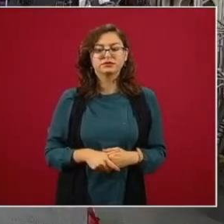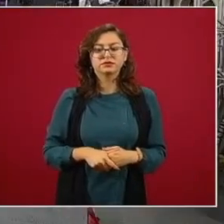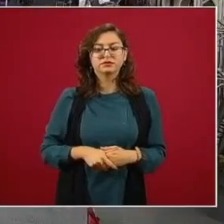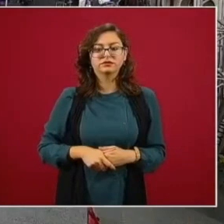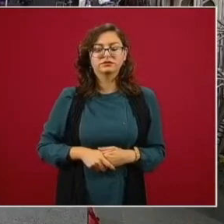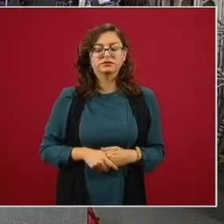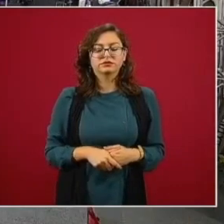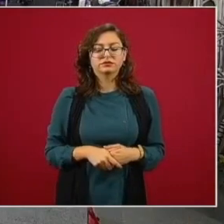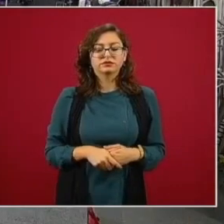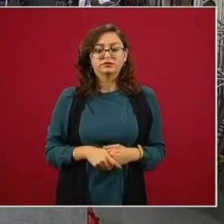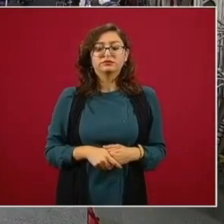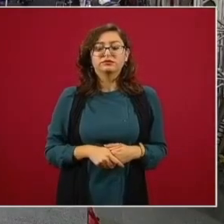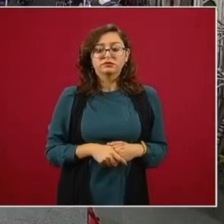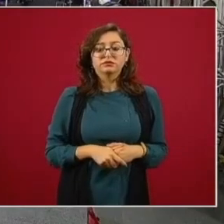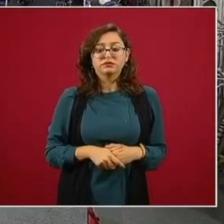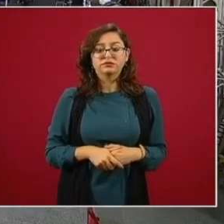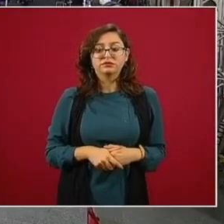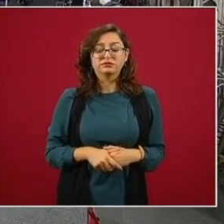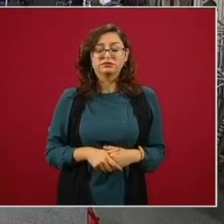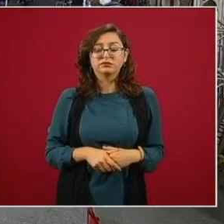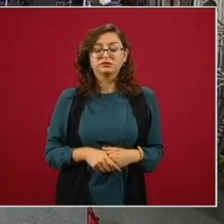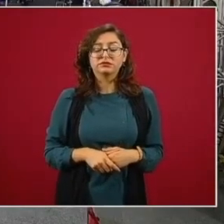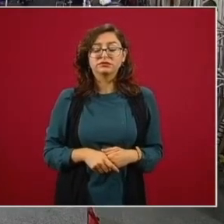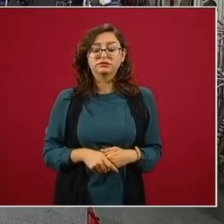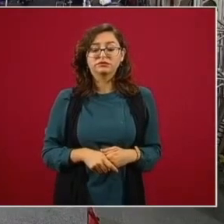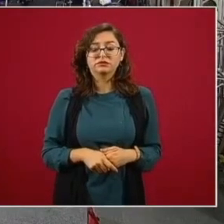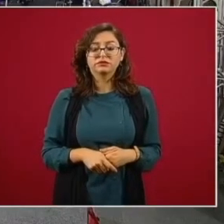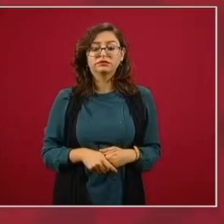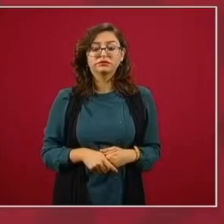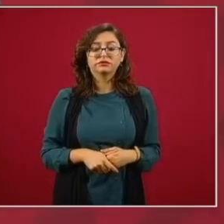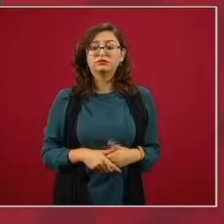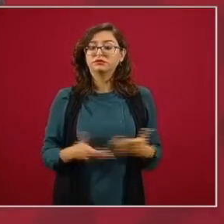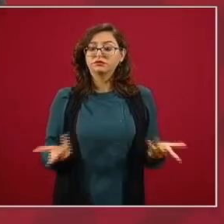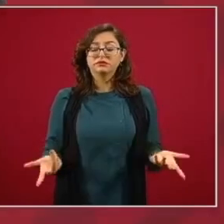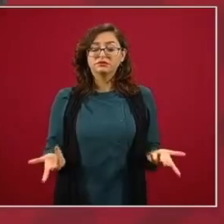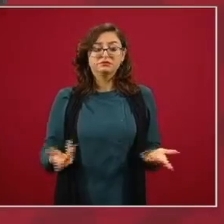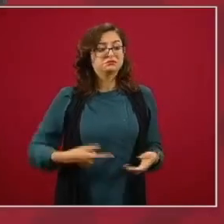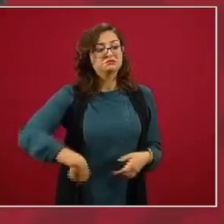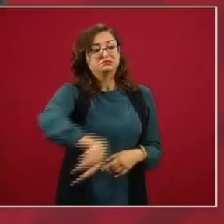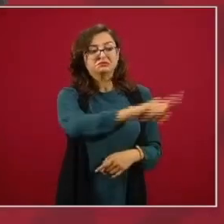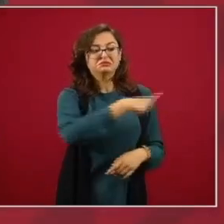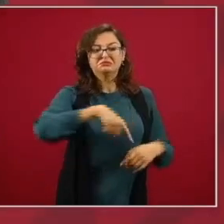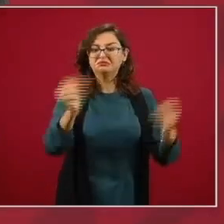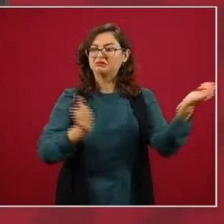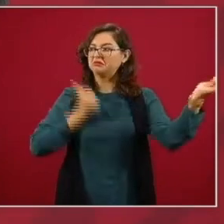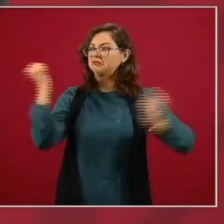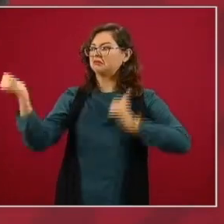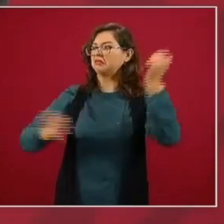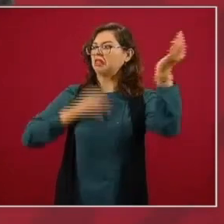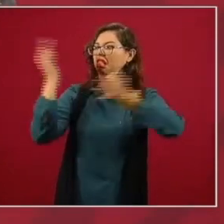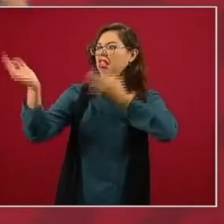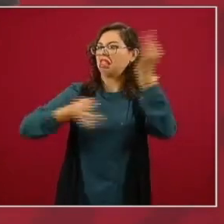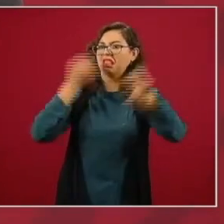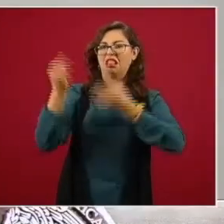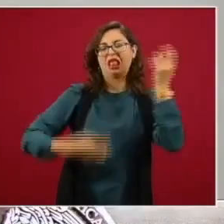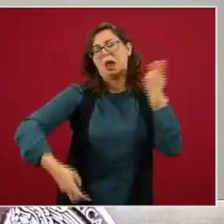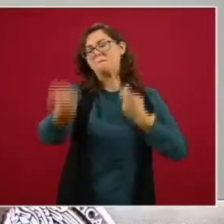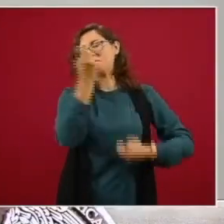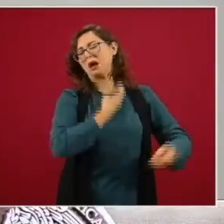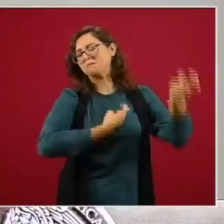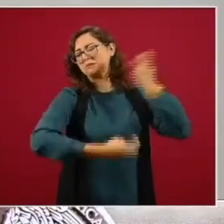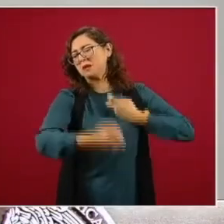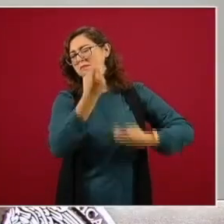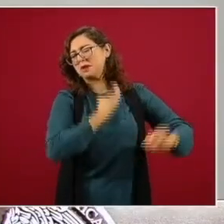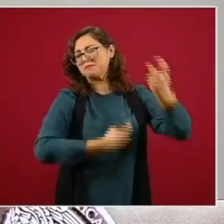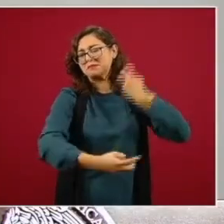sí pero es parte de la campaña de desprestigio de